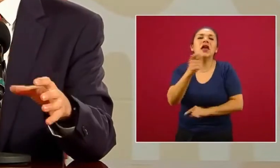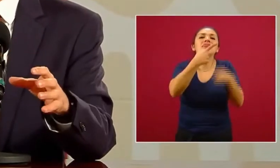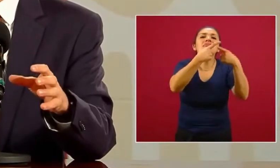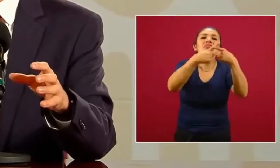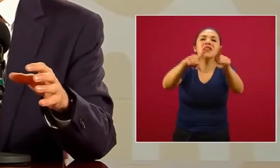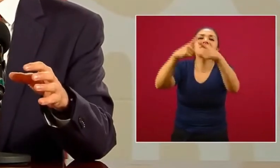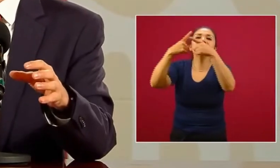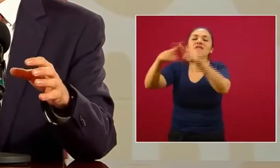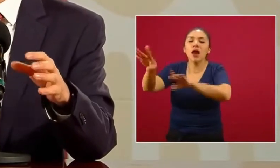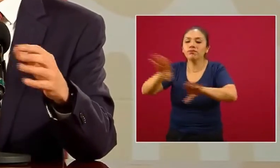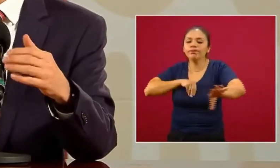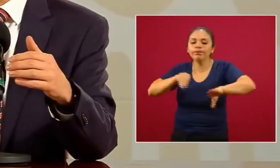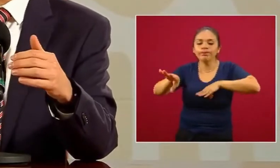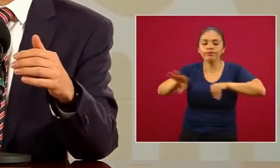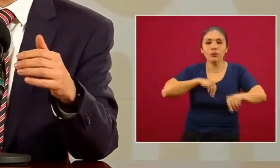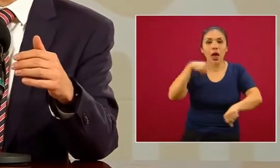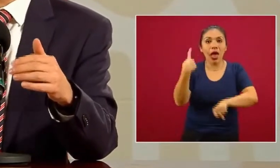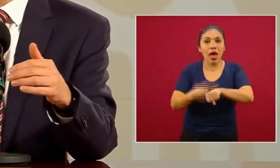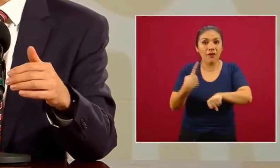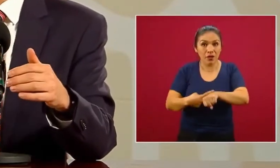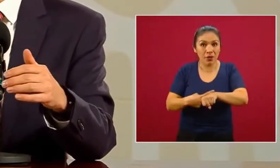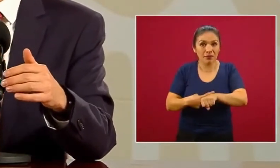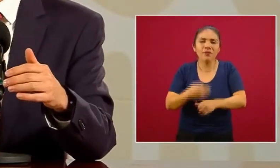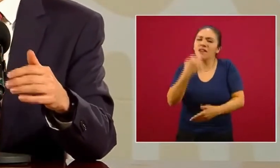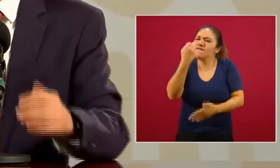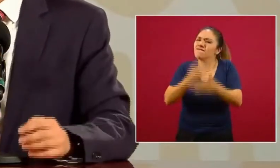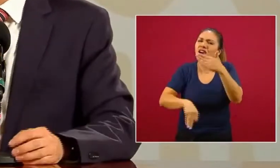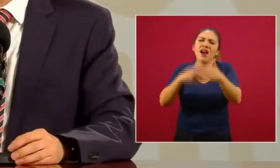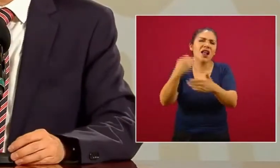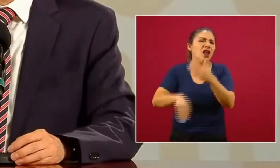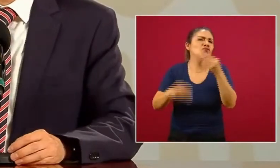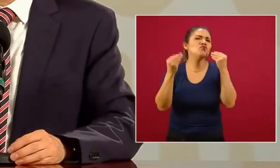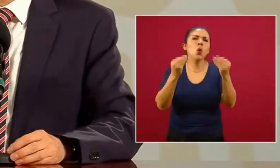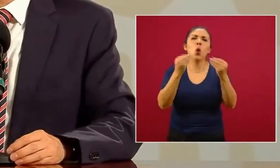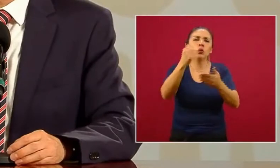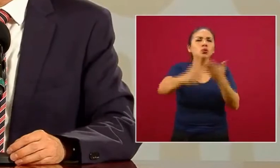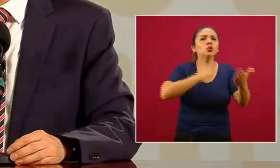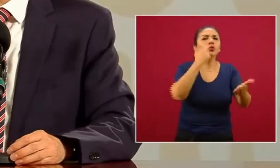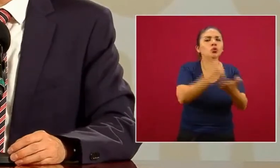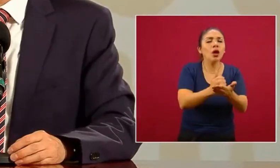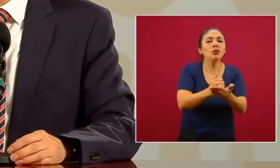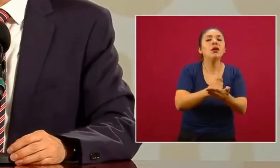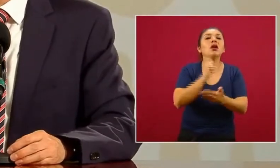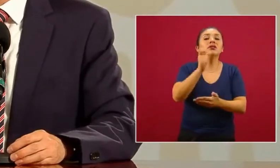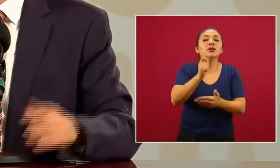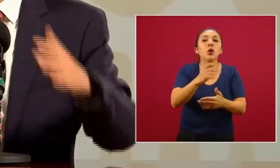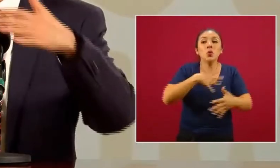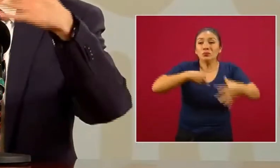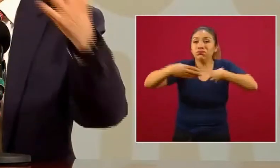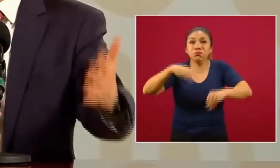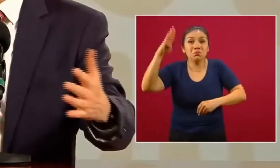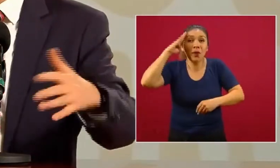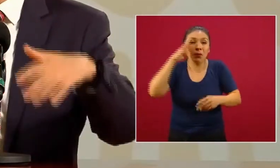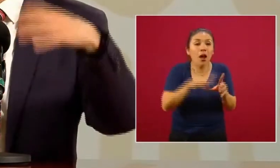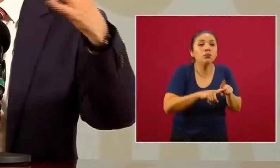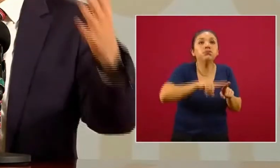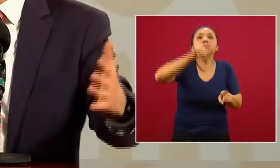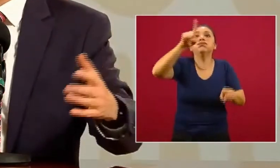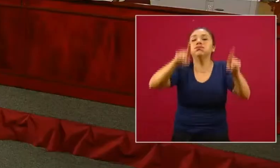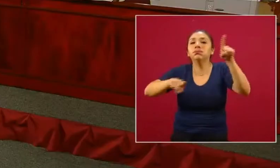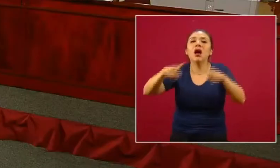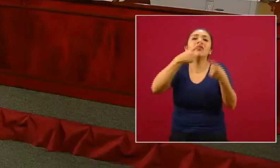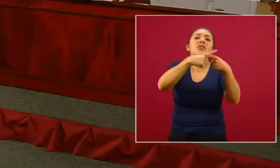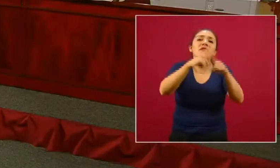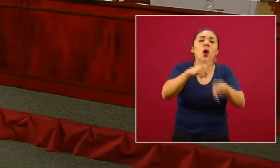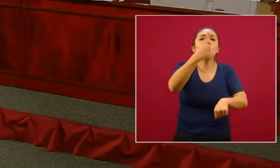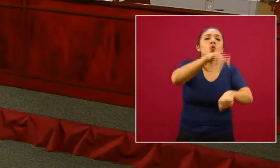epidemia. Entonces, todavía faltan muchas ciudades que van a tener su momento epidémico una semana, dos